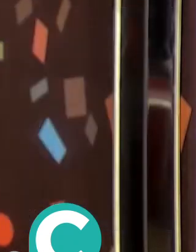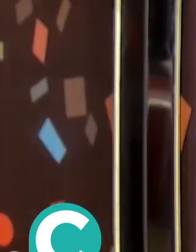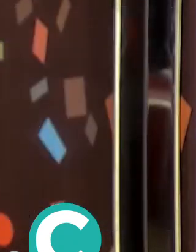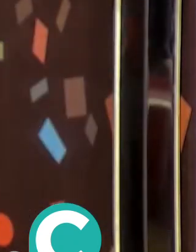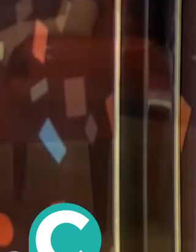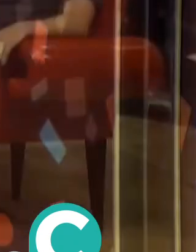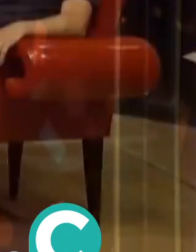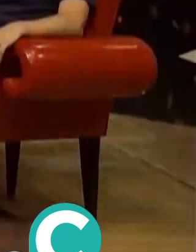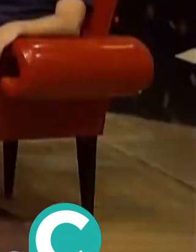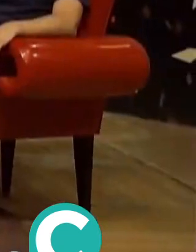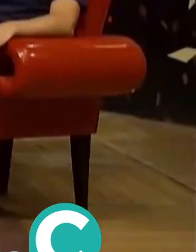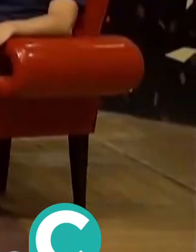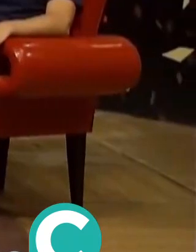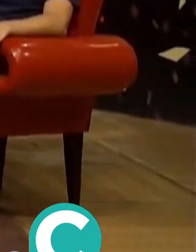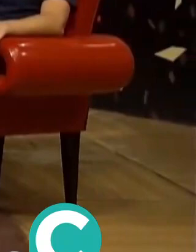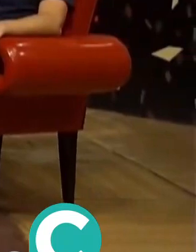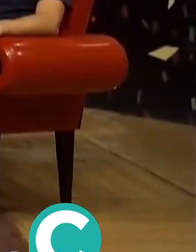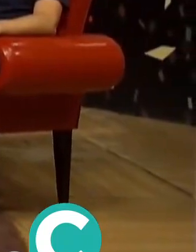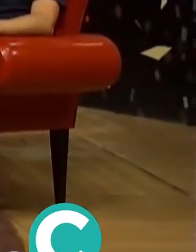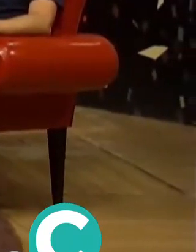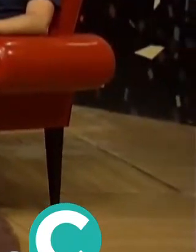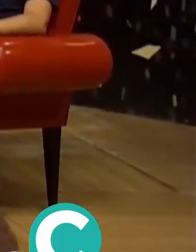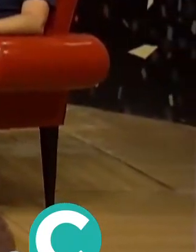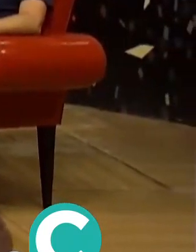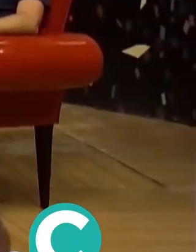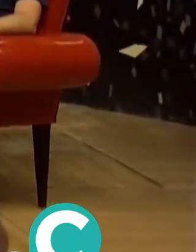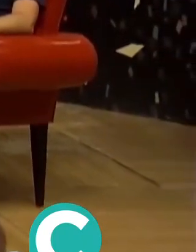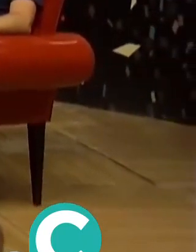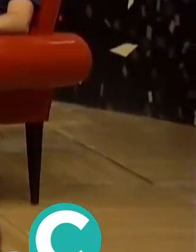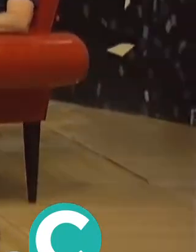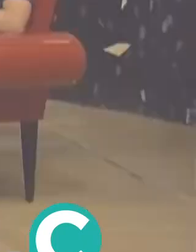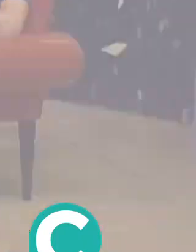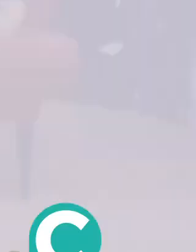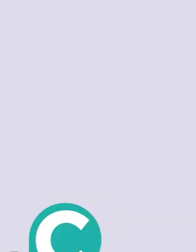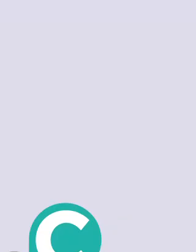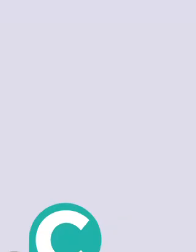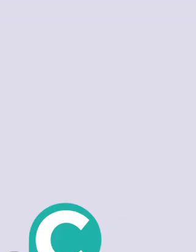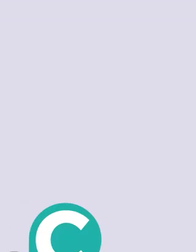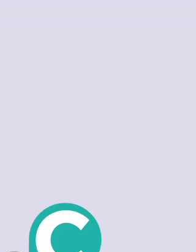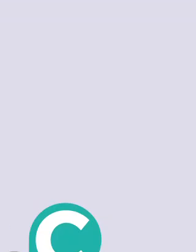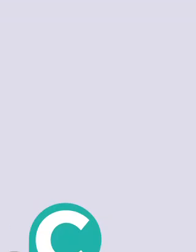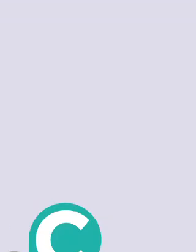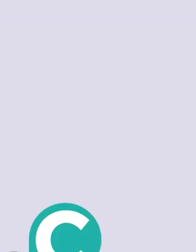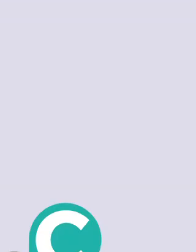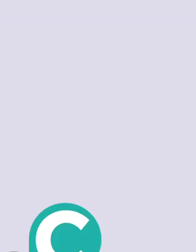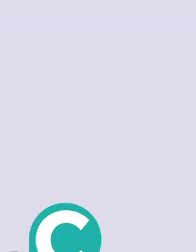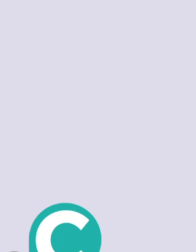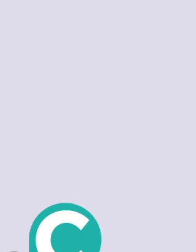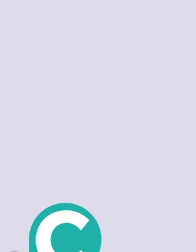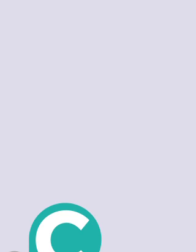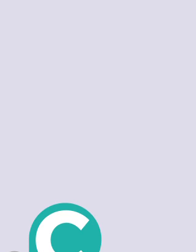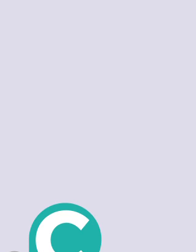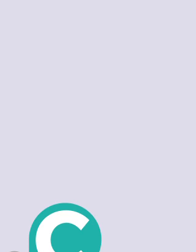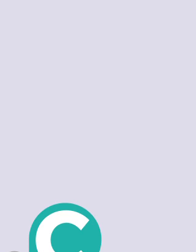en el